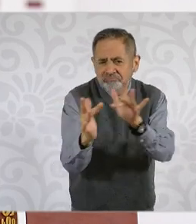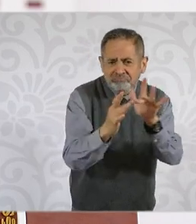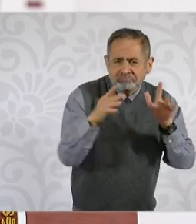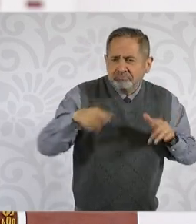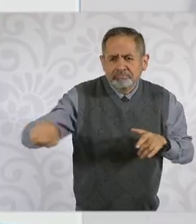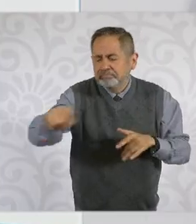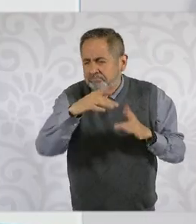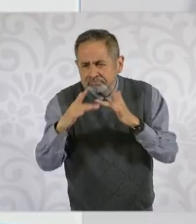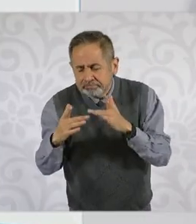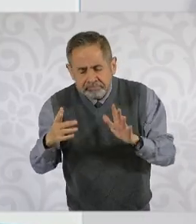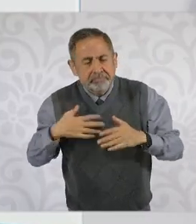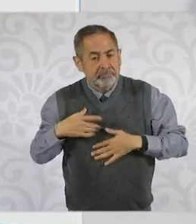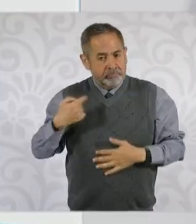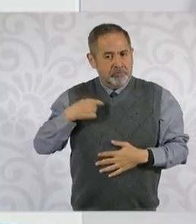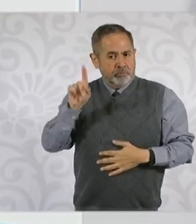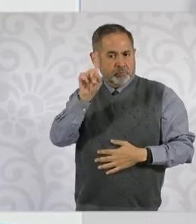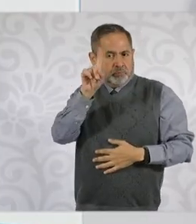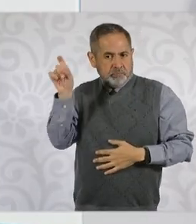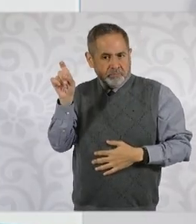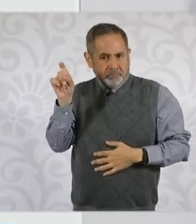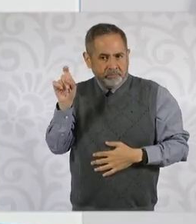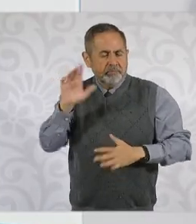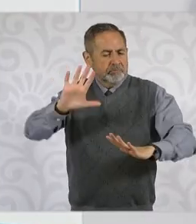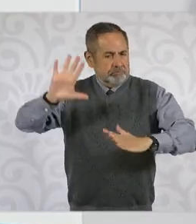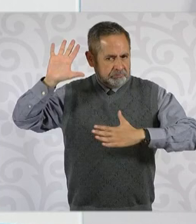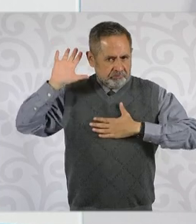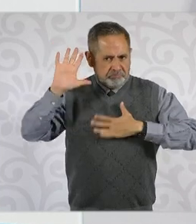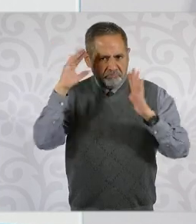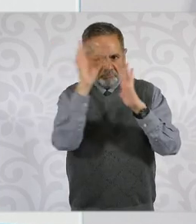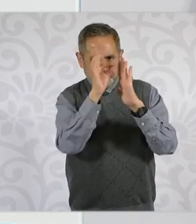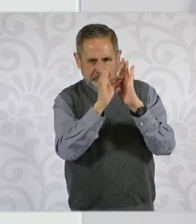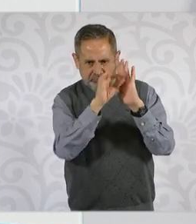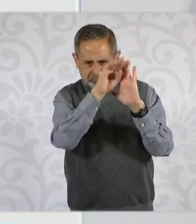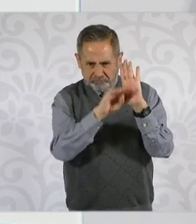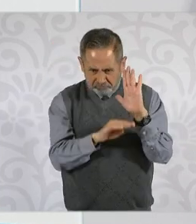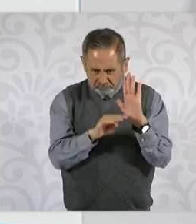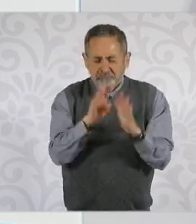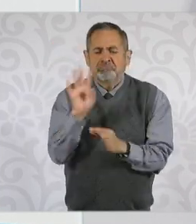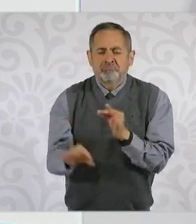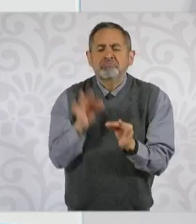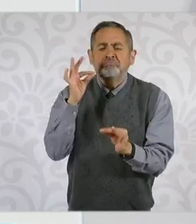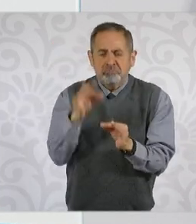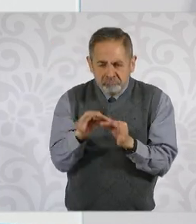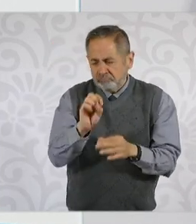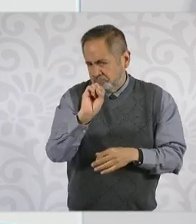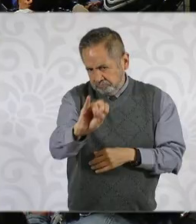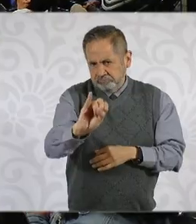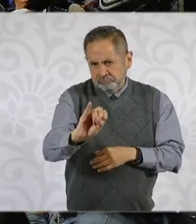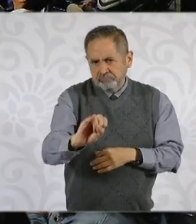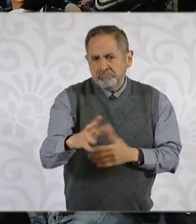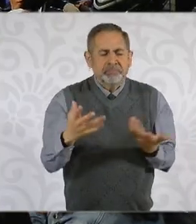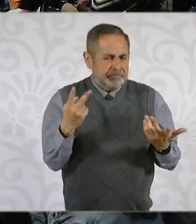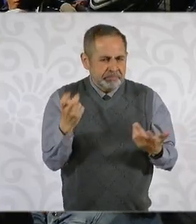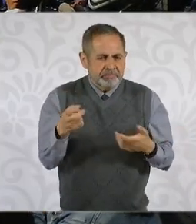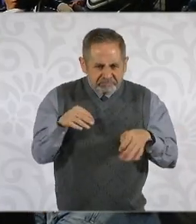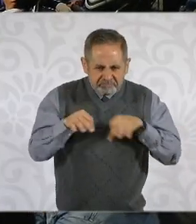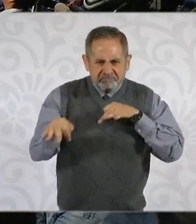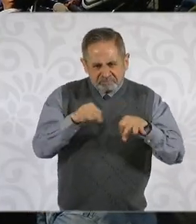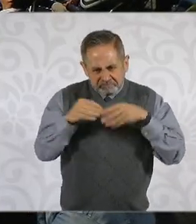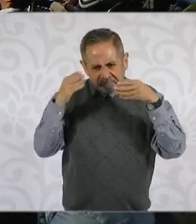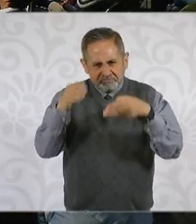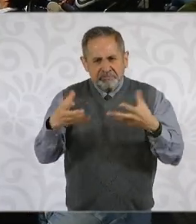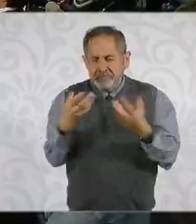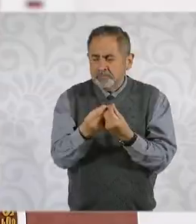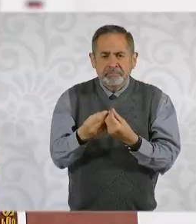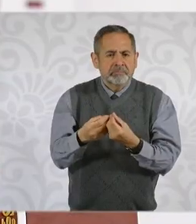cumplir los 100 compromisos que establecimos y por eso pues el trabajo que desarrollamos y el equipo,